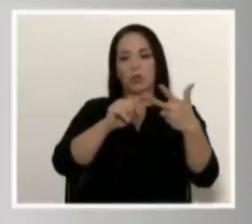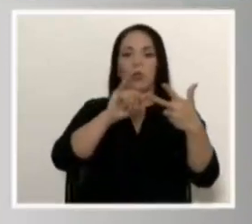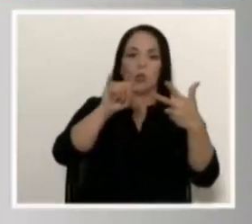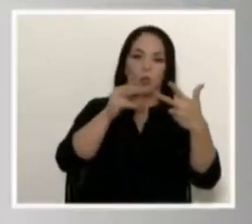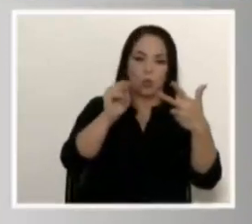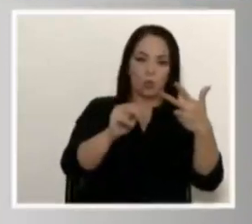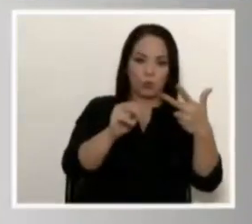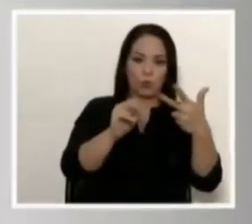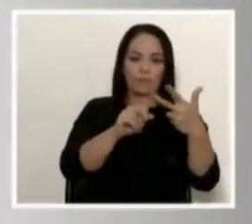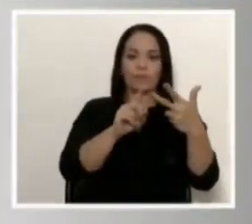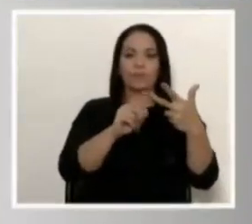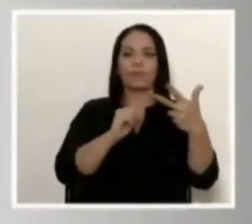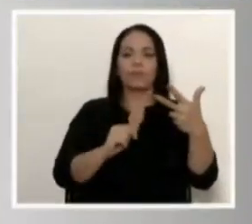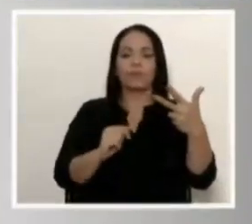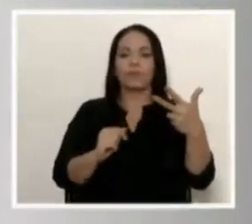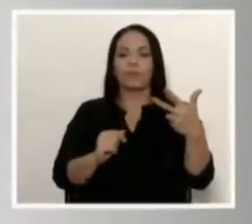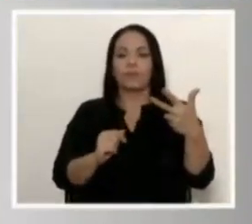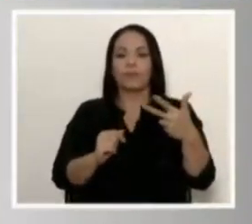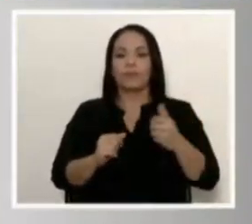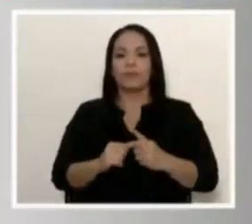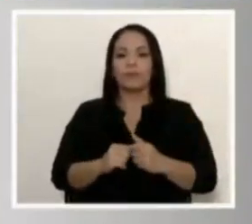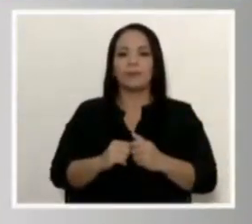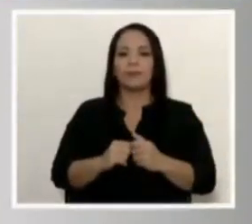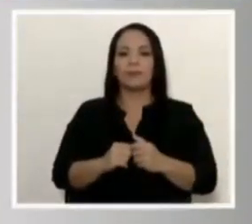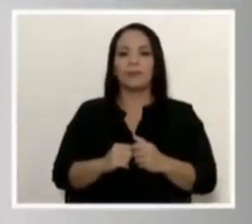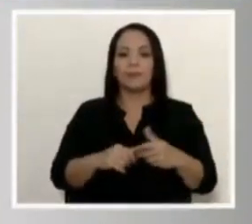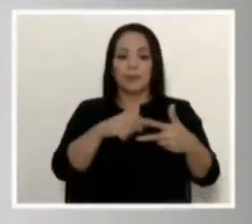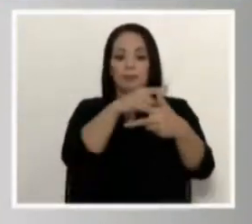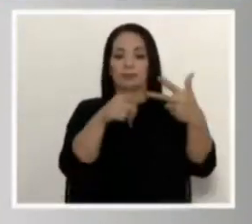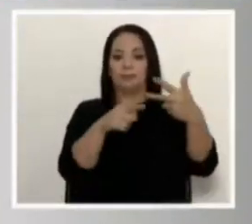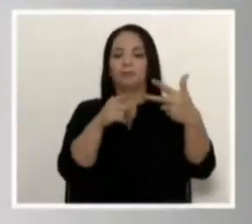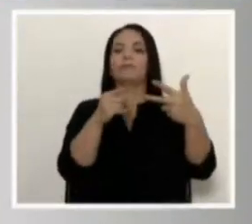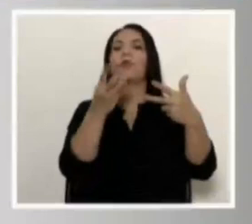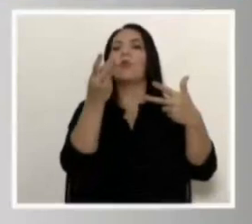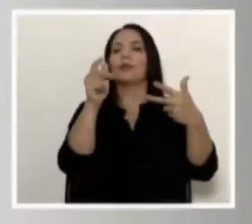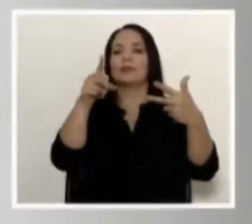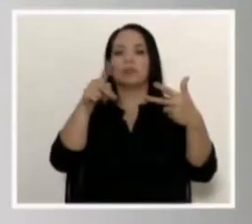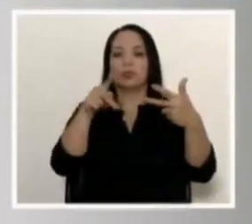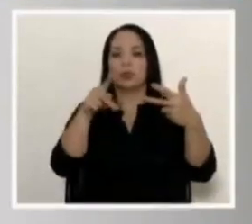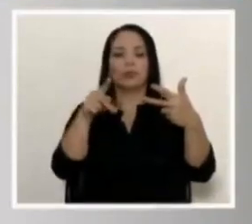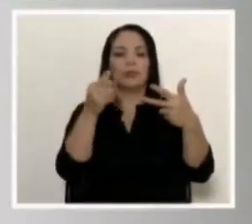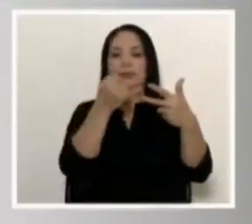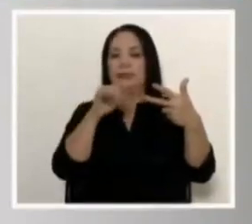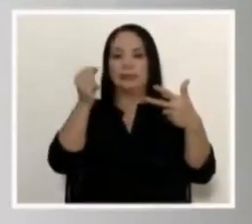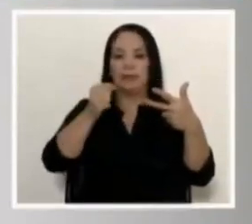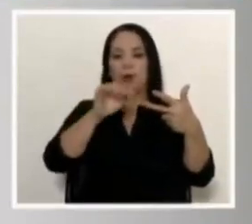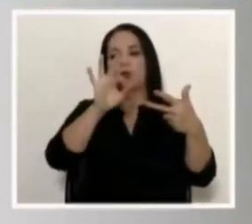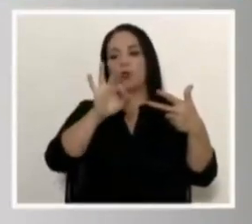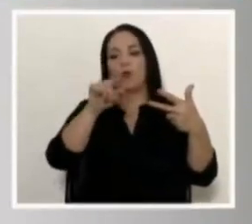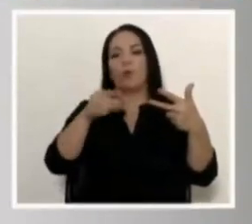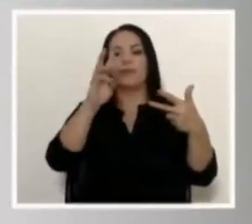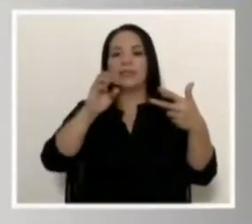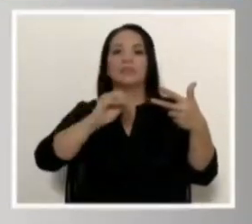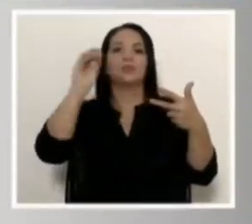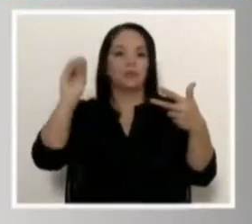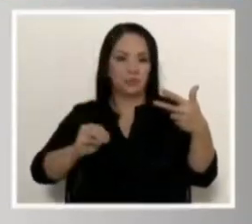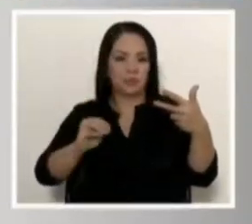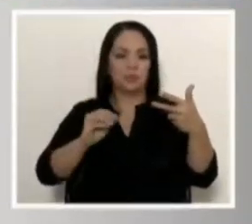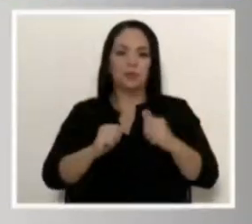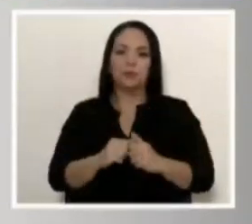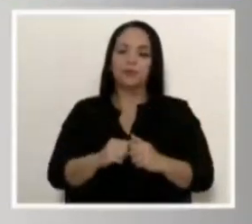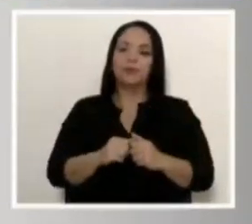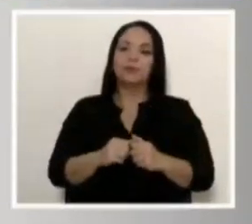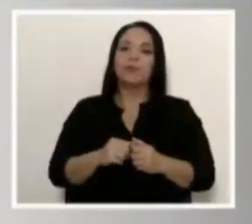Y el desempleo para ese trimestre fue de 9.6%. Y varios